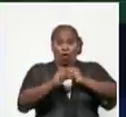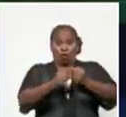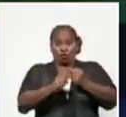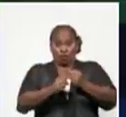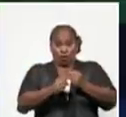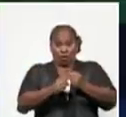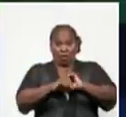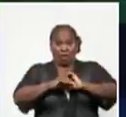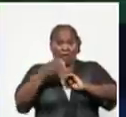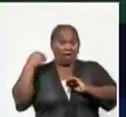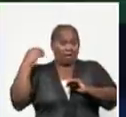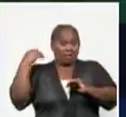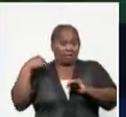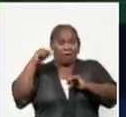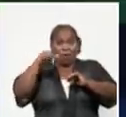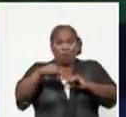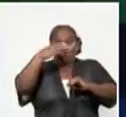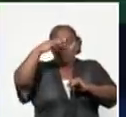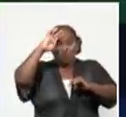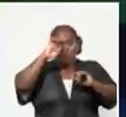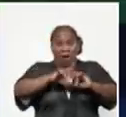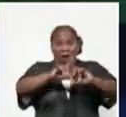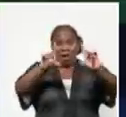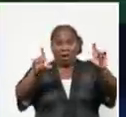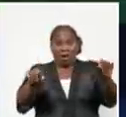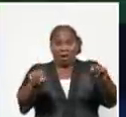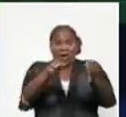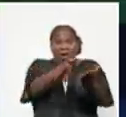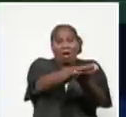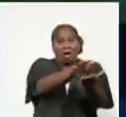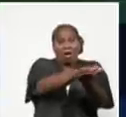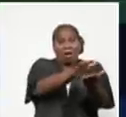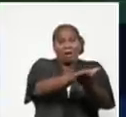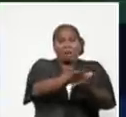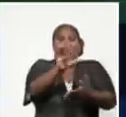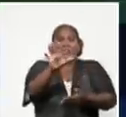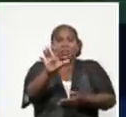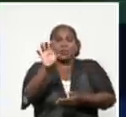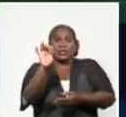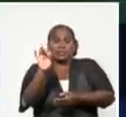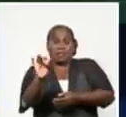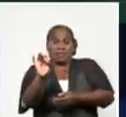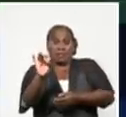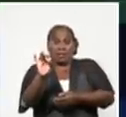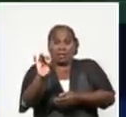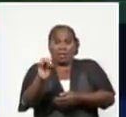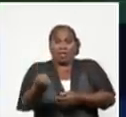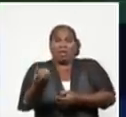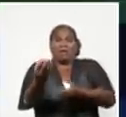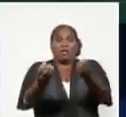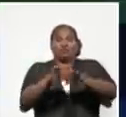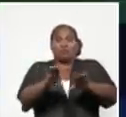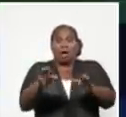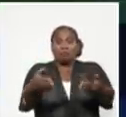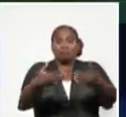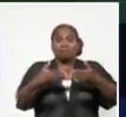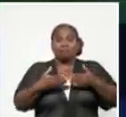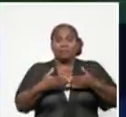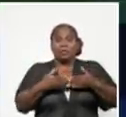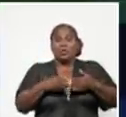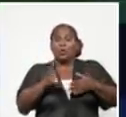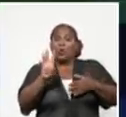ya Cuba, que acumula 57 eventos, ya tenemos cerrado 47, cerramos 3